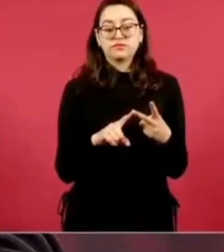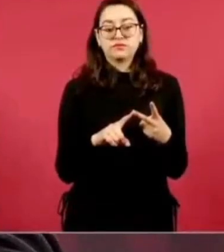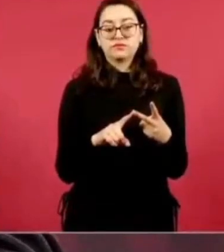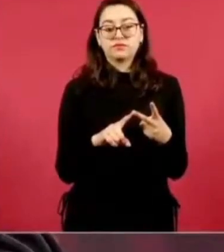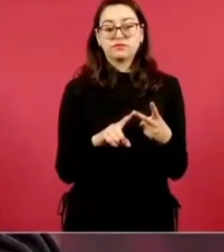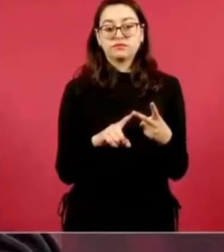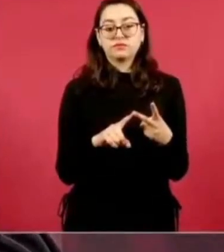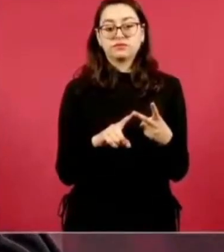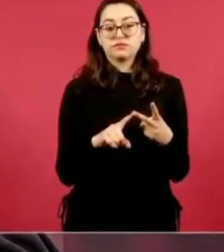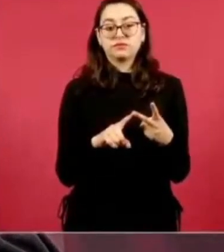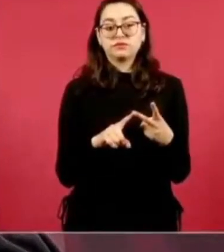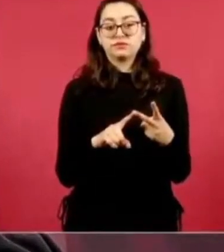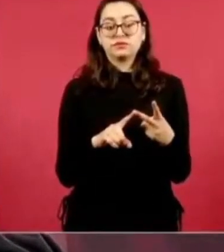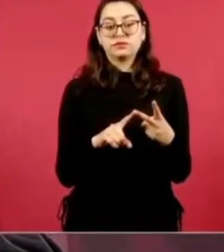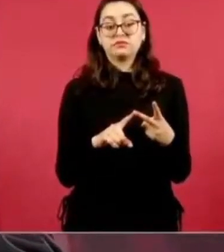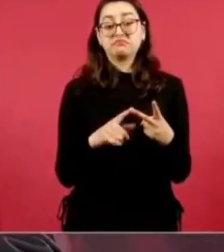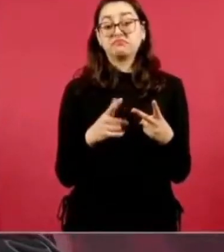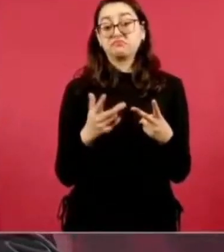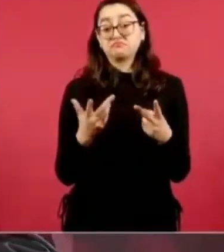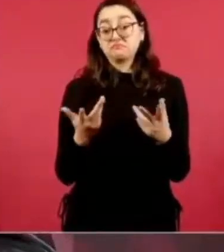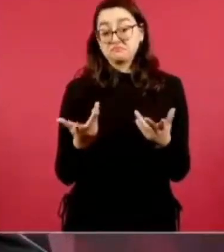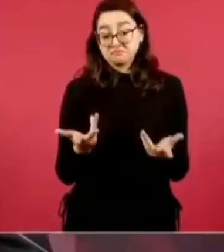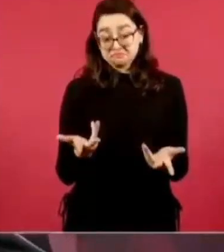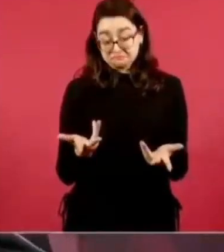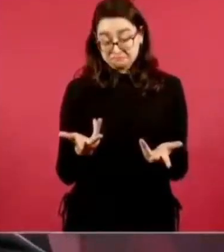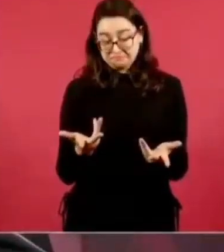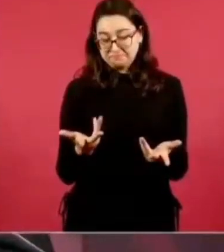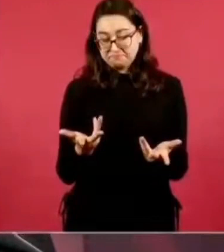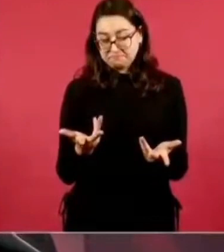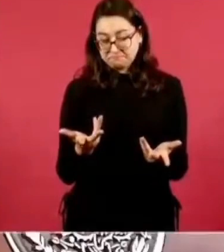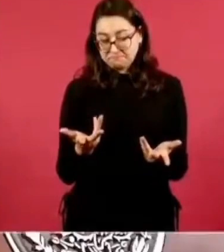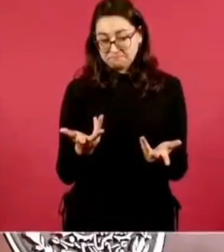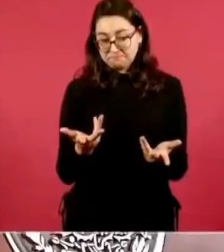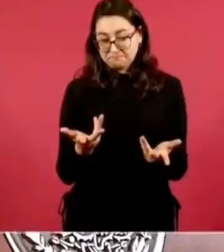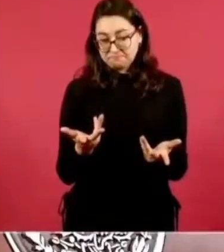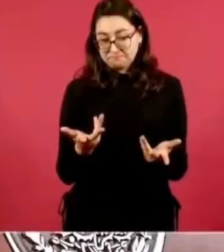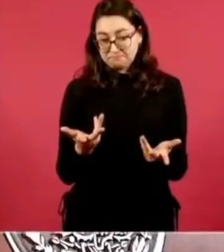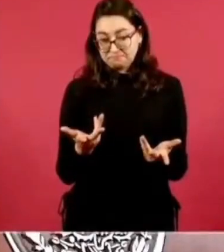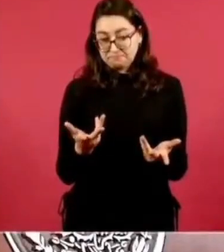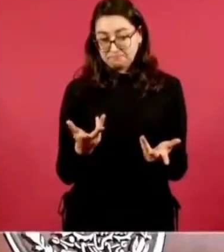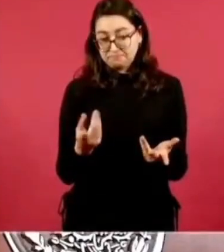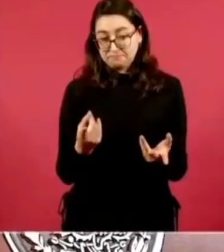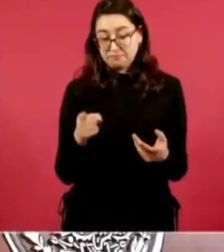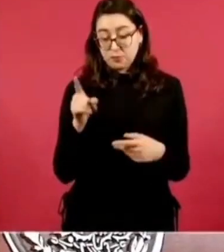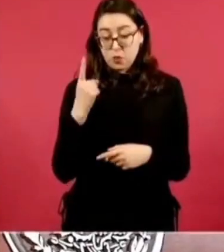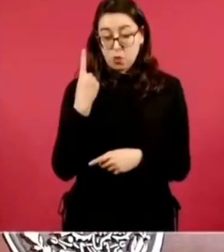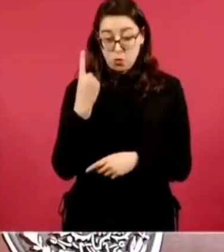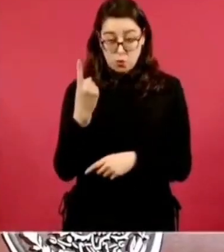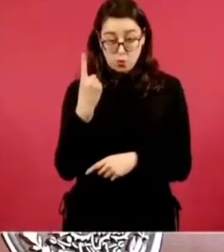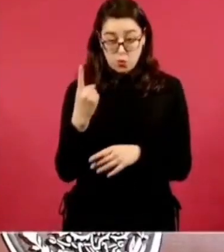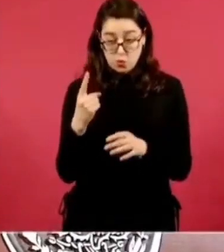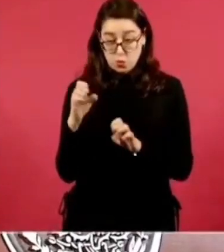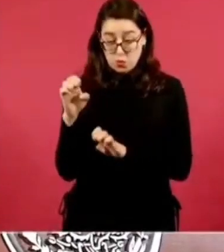cómo hemos rescatado a una empresa pública